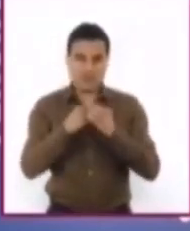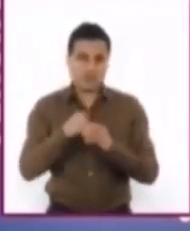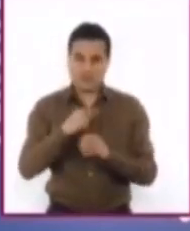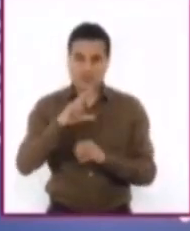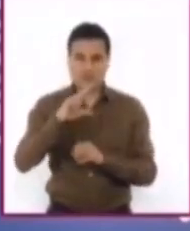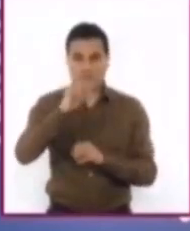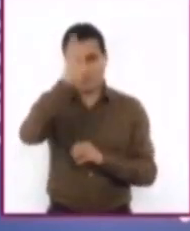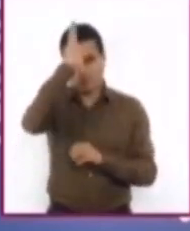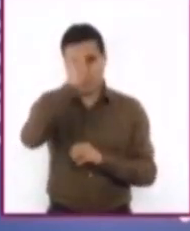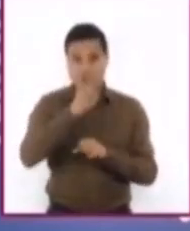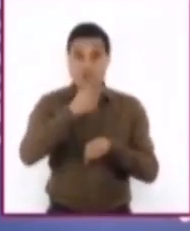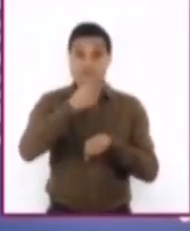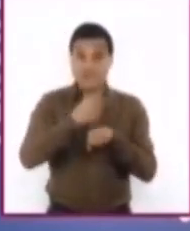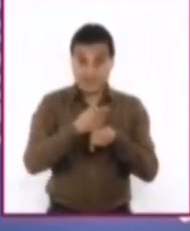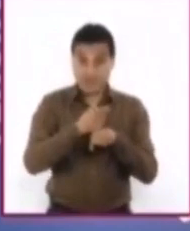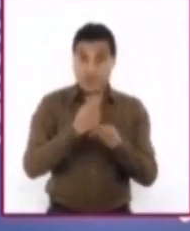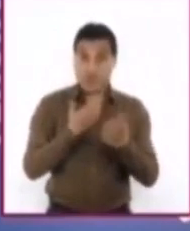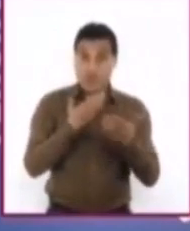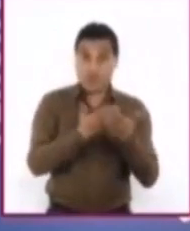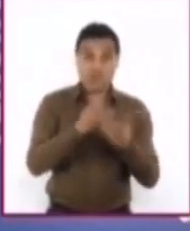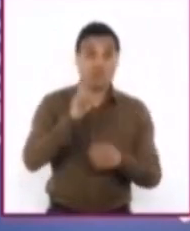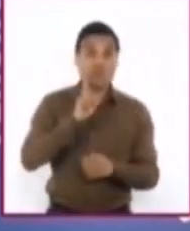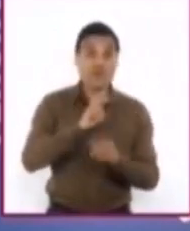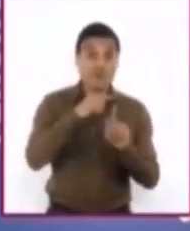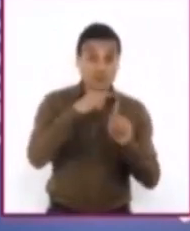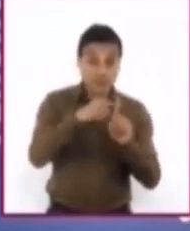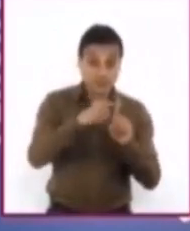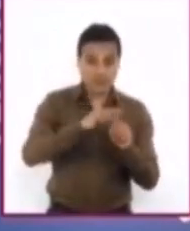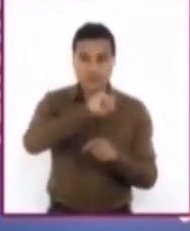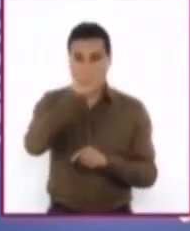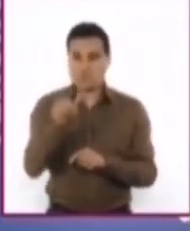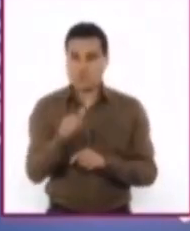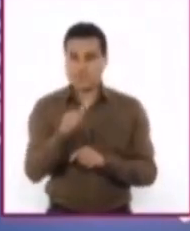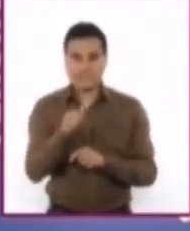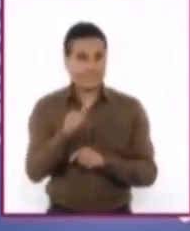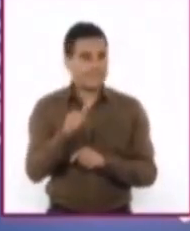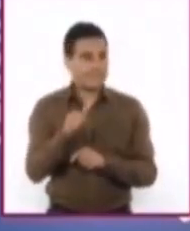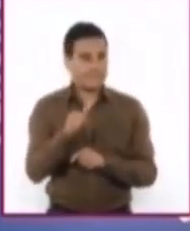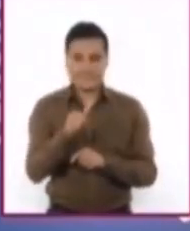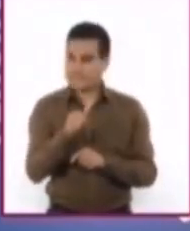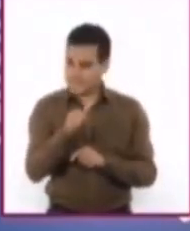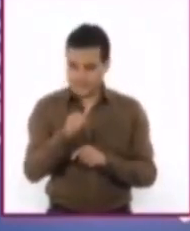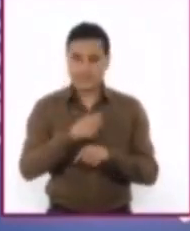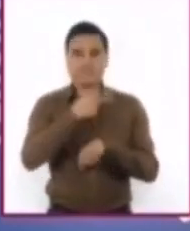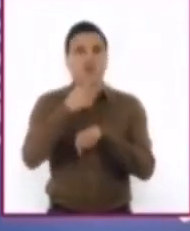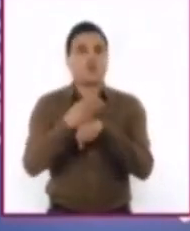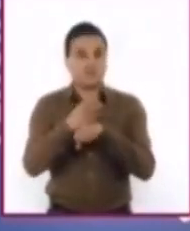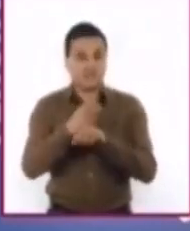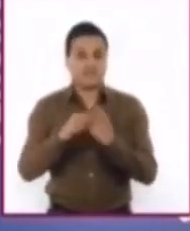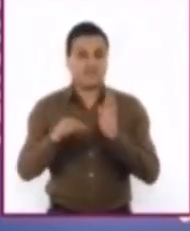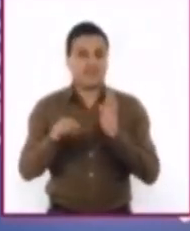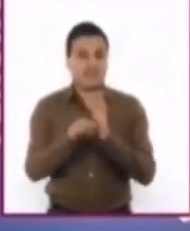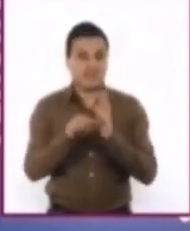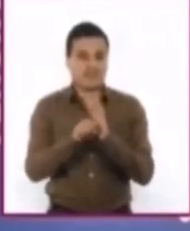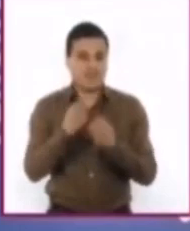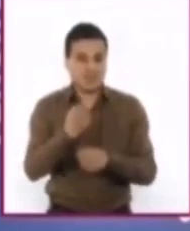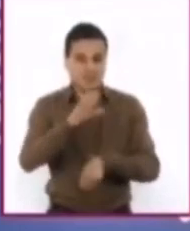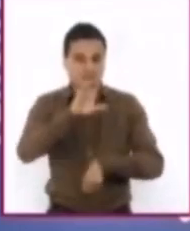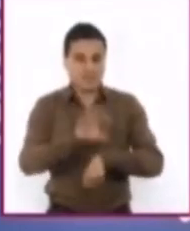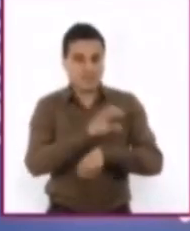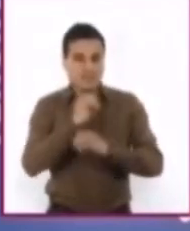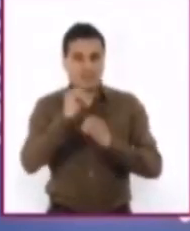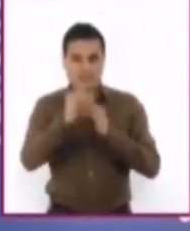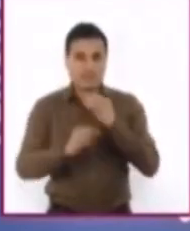positiva y después utiliza un nexo concesivo para rechazarla y darle más fuerza a su argumento en contra del uso de la energía